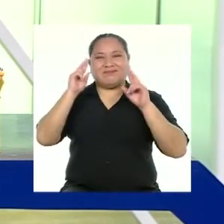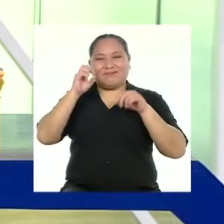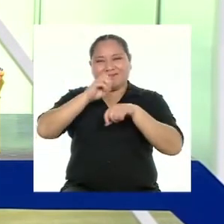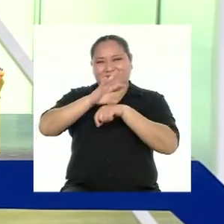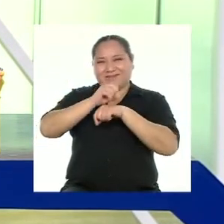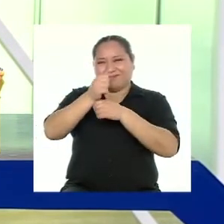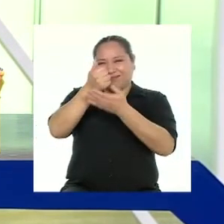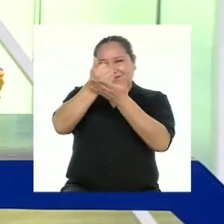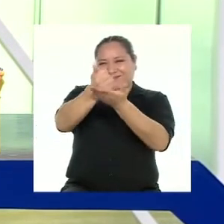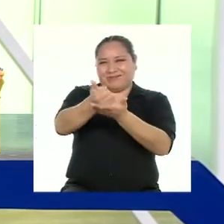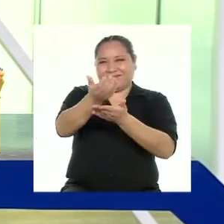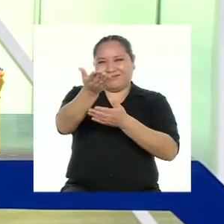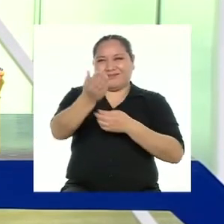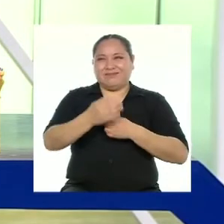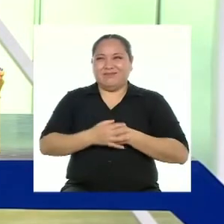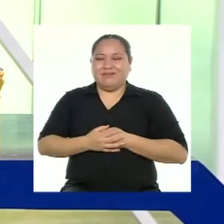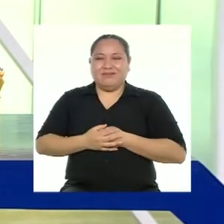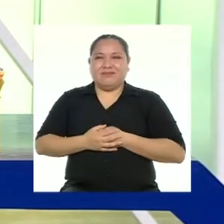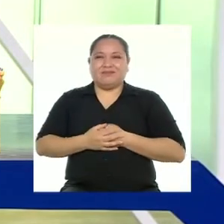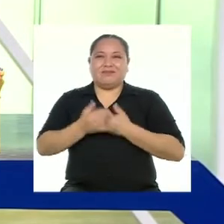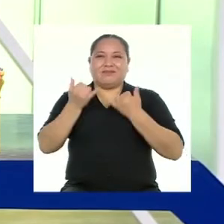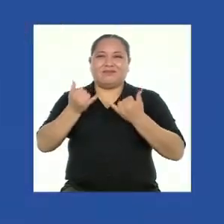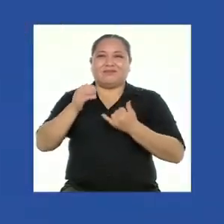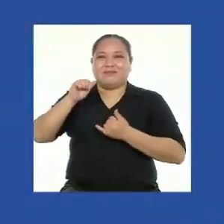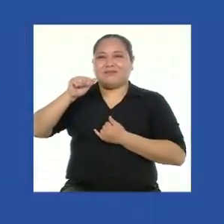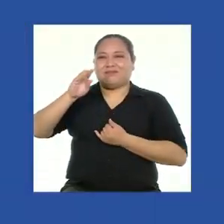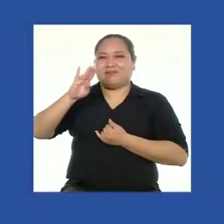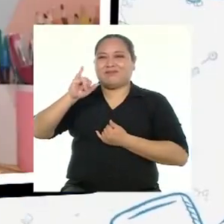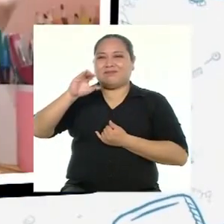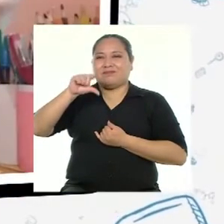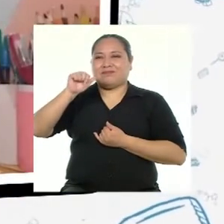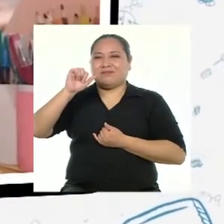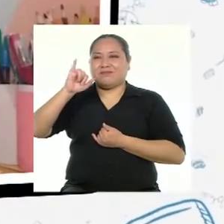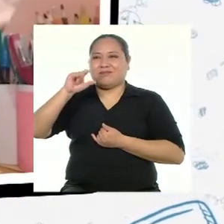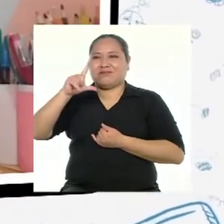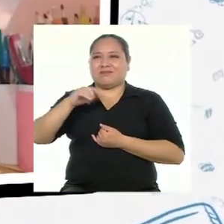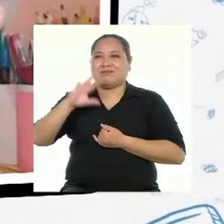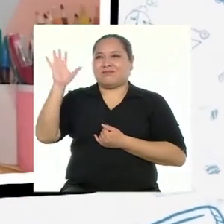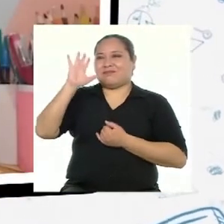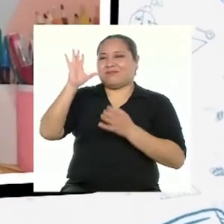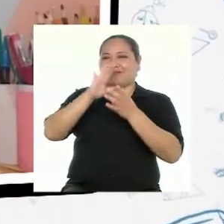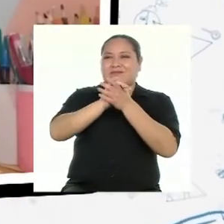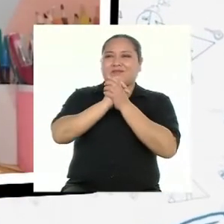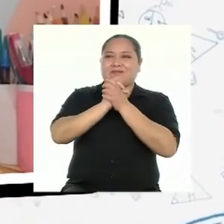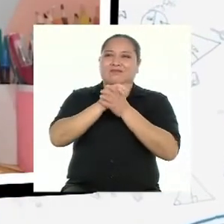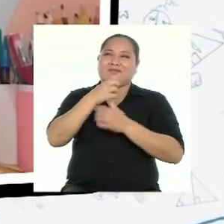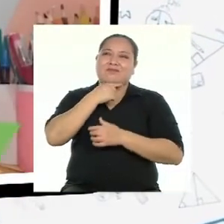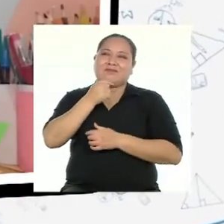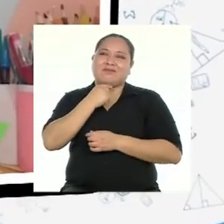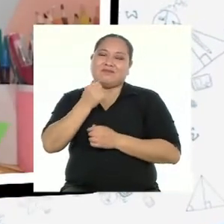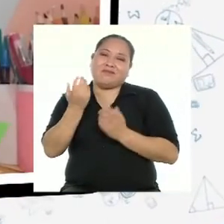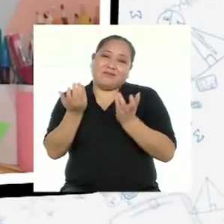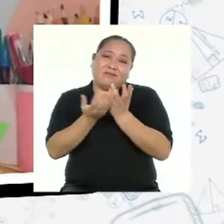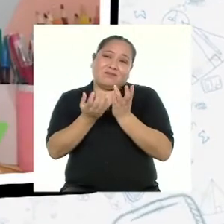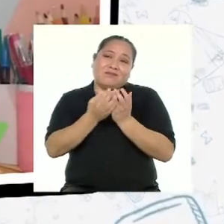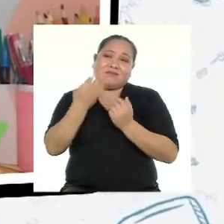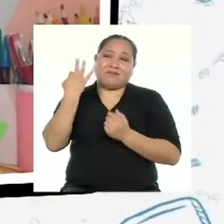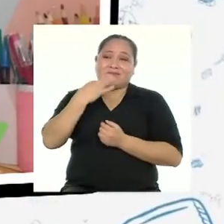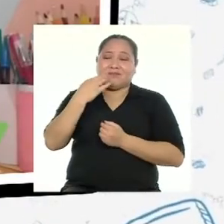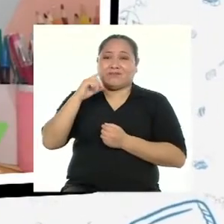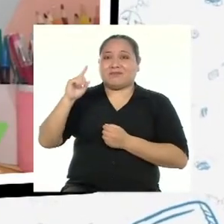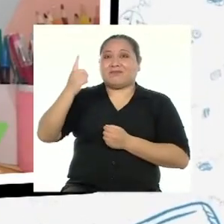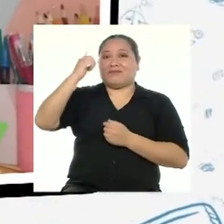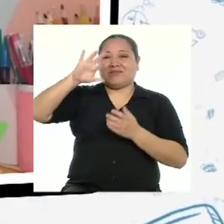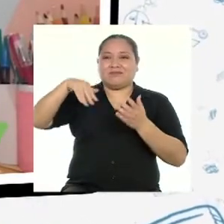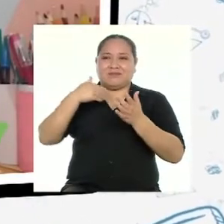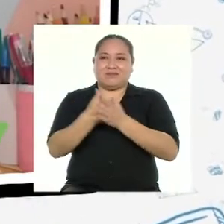consejito te sirva a también Ahora le toca a Miguel Hola amigas y amigos A mí me gusta tanto el colegio que siempre era la